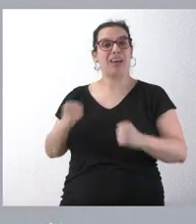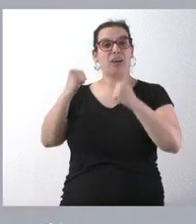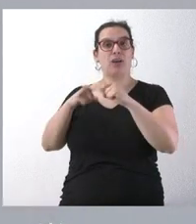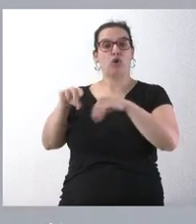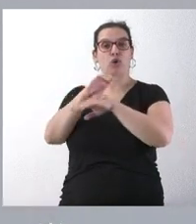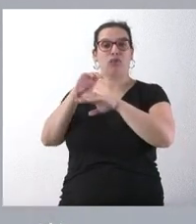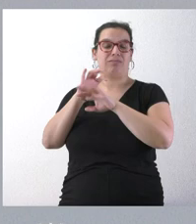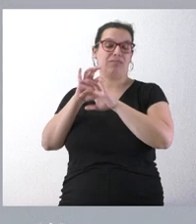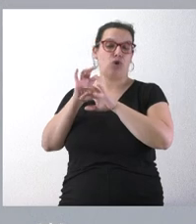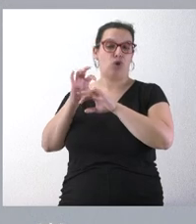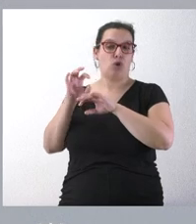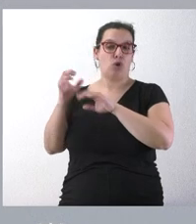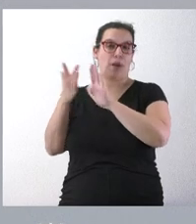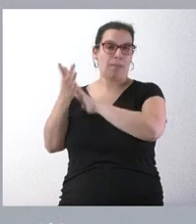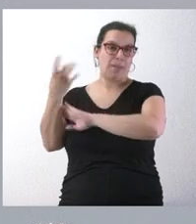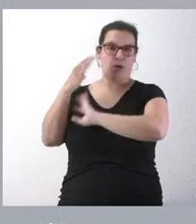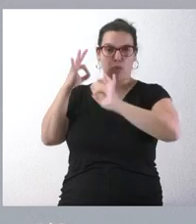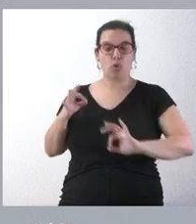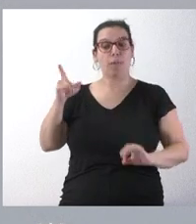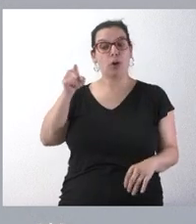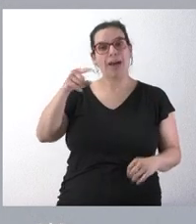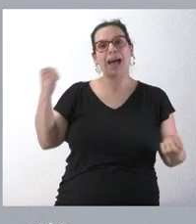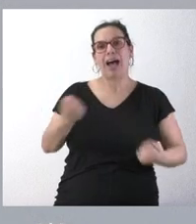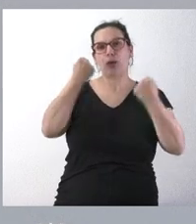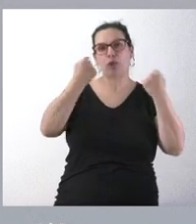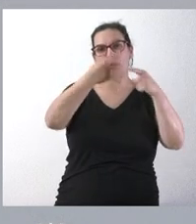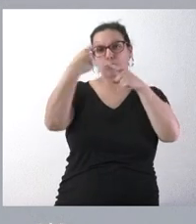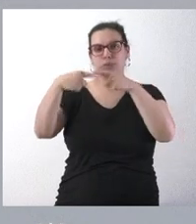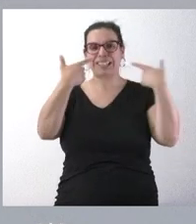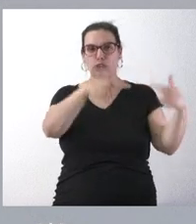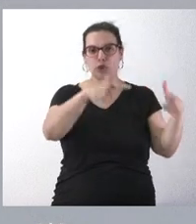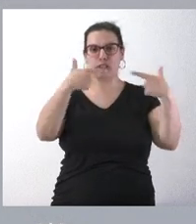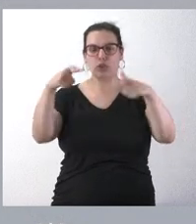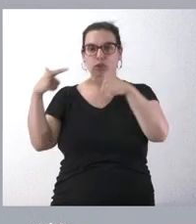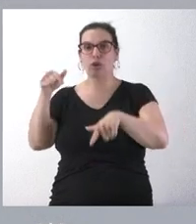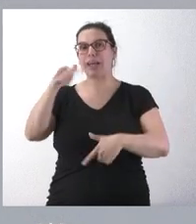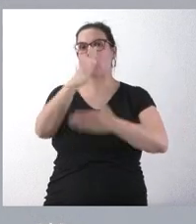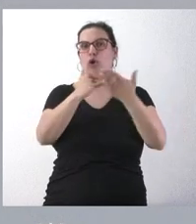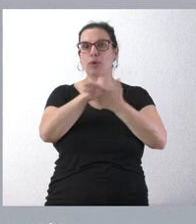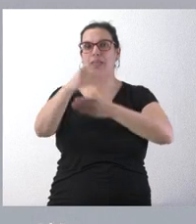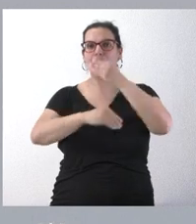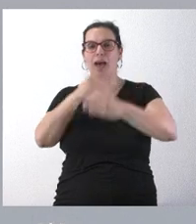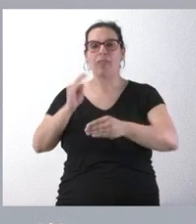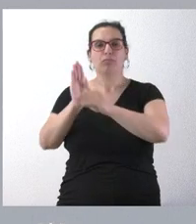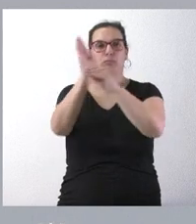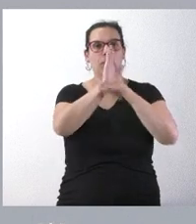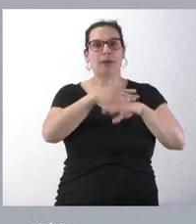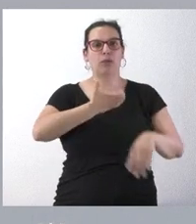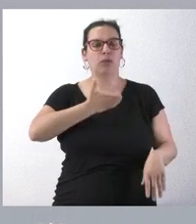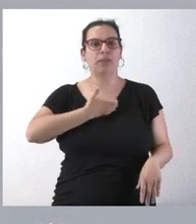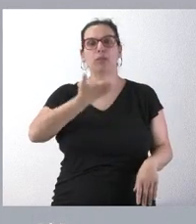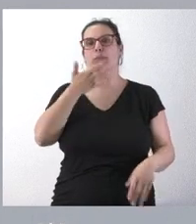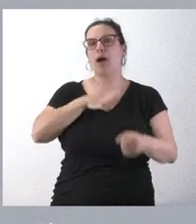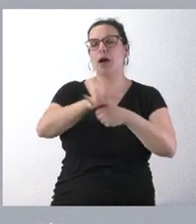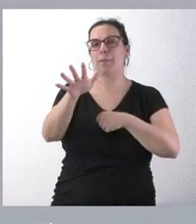podría explicar mucho mejor que yo, hay multitud de actuaciones de carácter sectorial, donde las comunidades autónomas realizan aportaciones a los ayuntamientos. Hablamos del ámbito